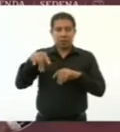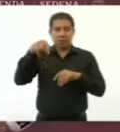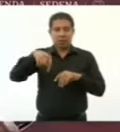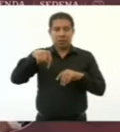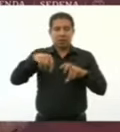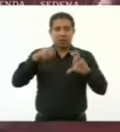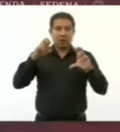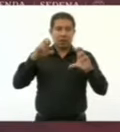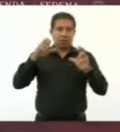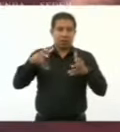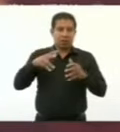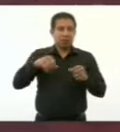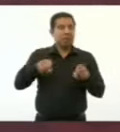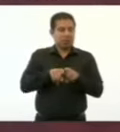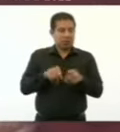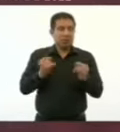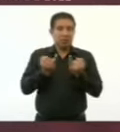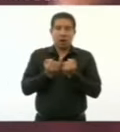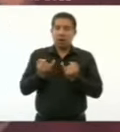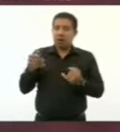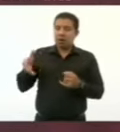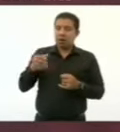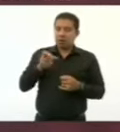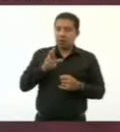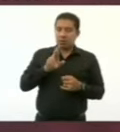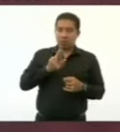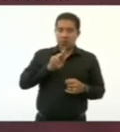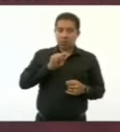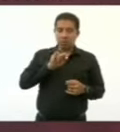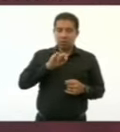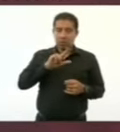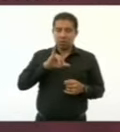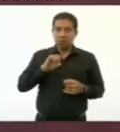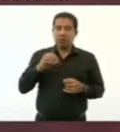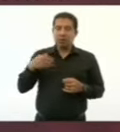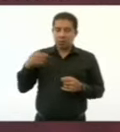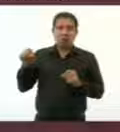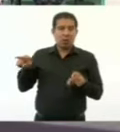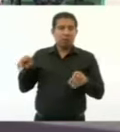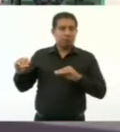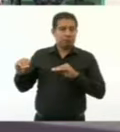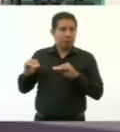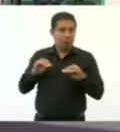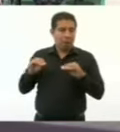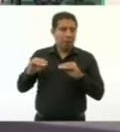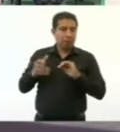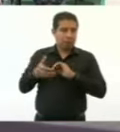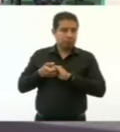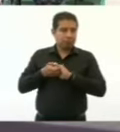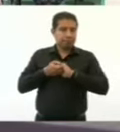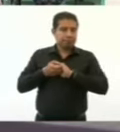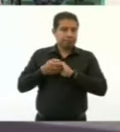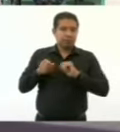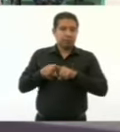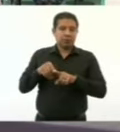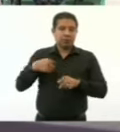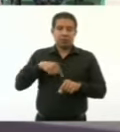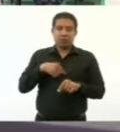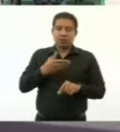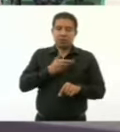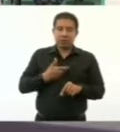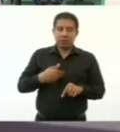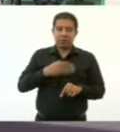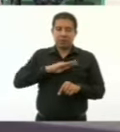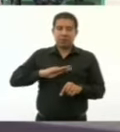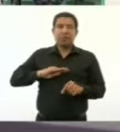Pues con más razón, porque Rutilio es parte de nuestro movimiento y también con los presidentes municipales.